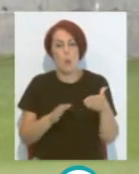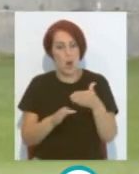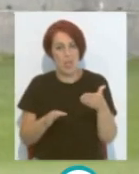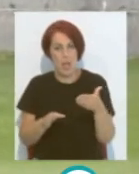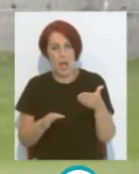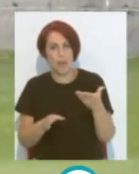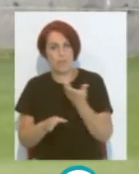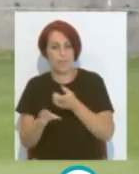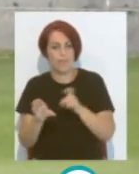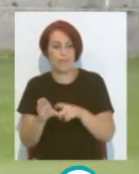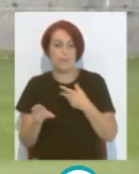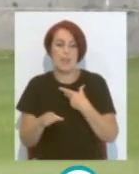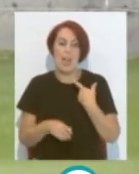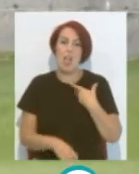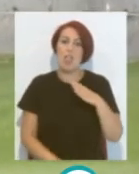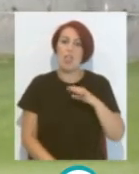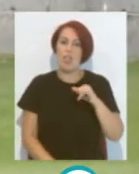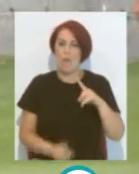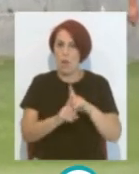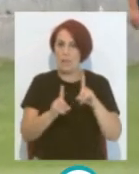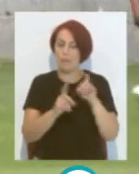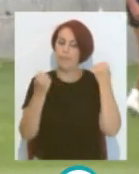a entrenar Con Alberto Sifuentes